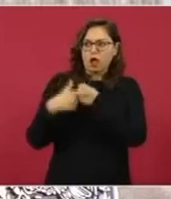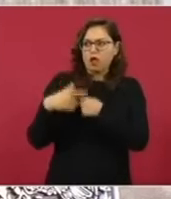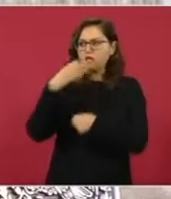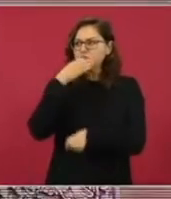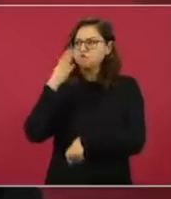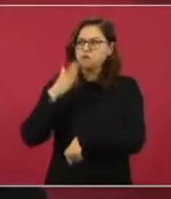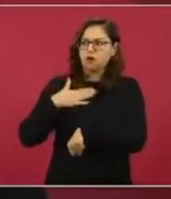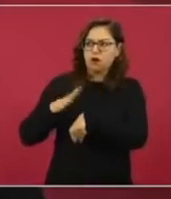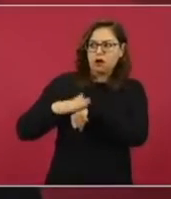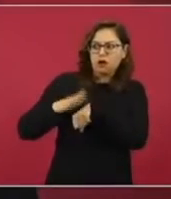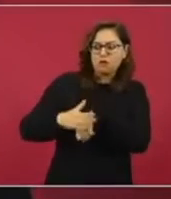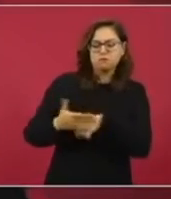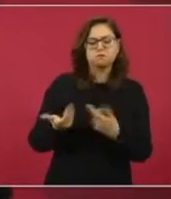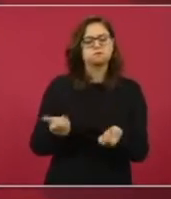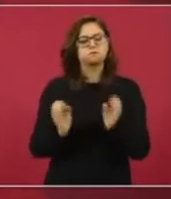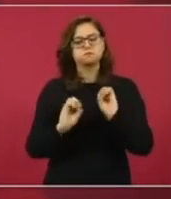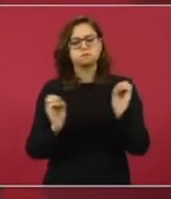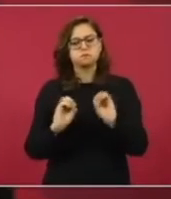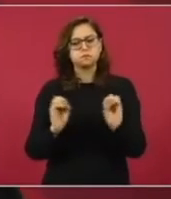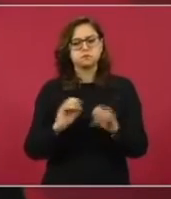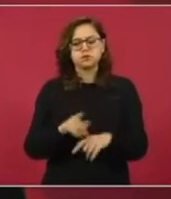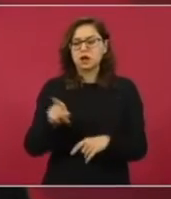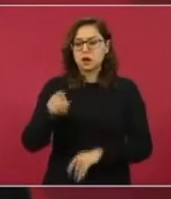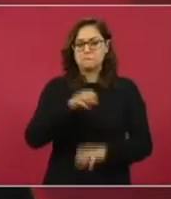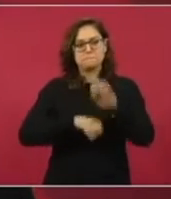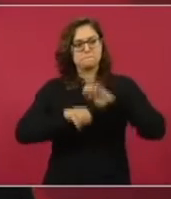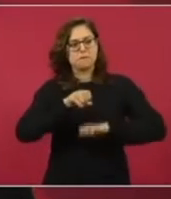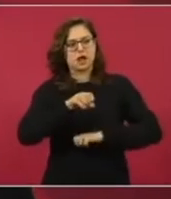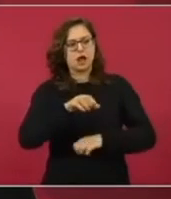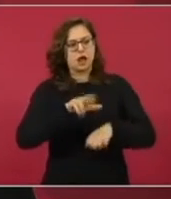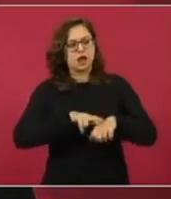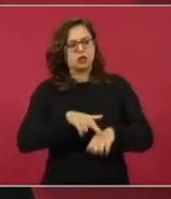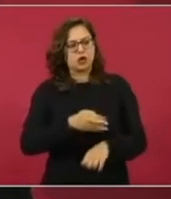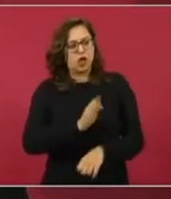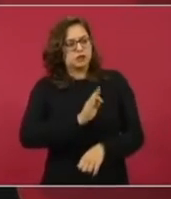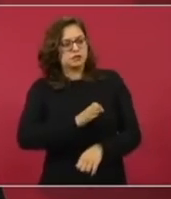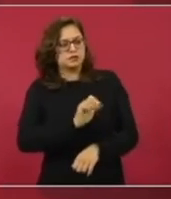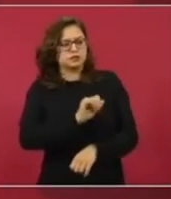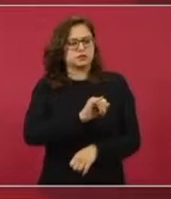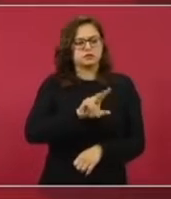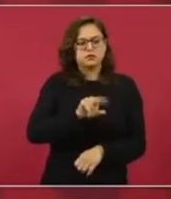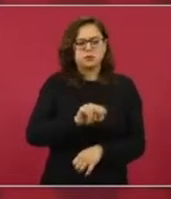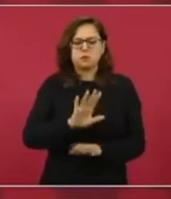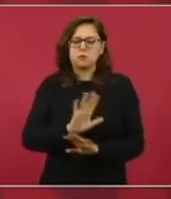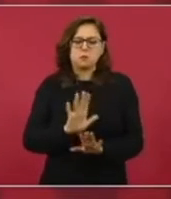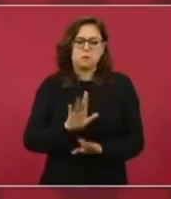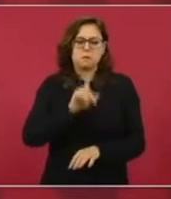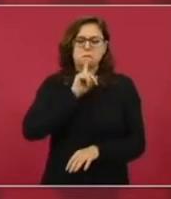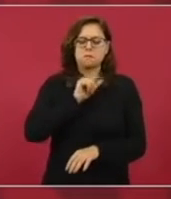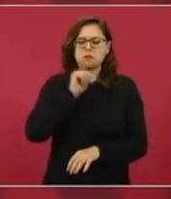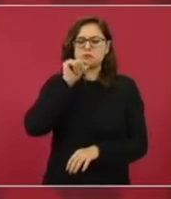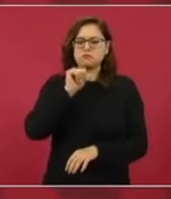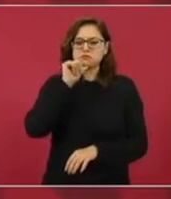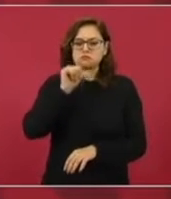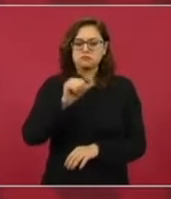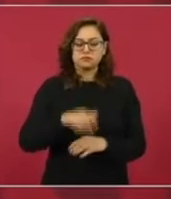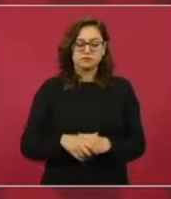de que no acepten a Kirin Ordaz como embajador.